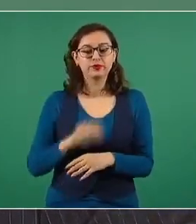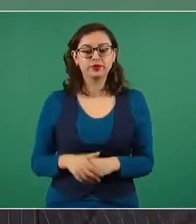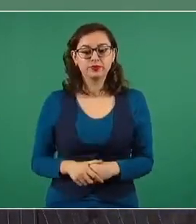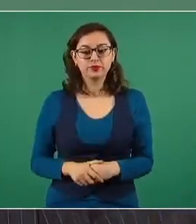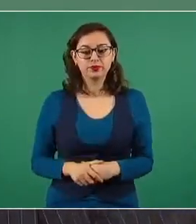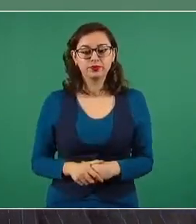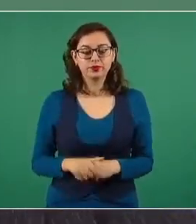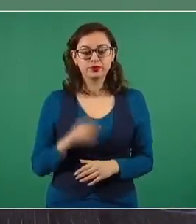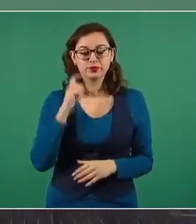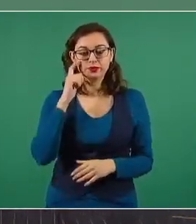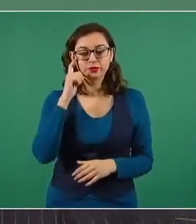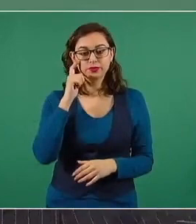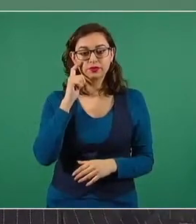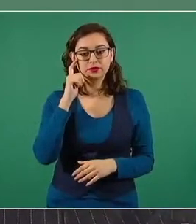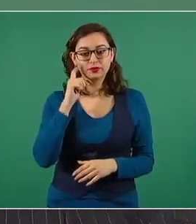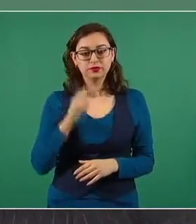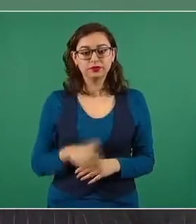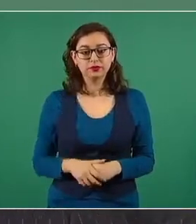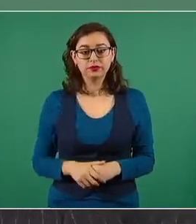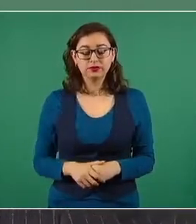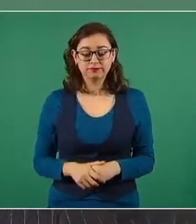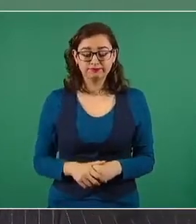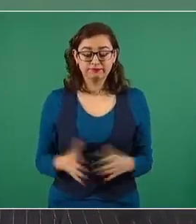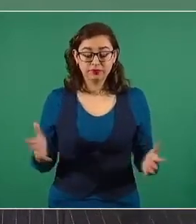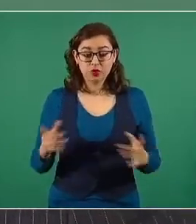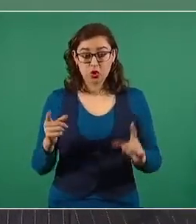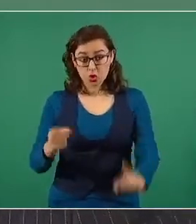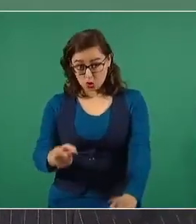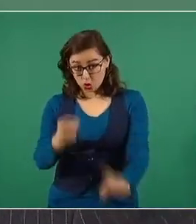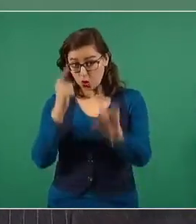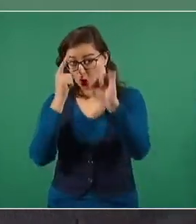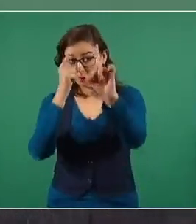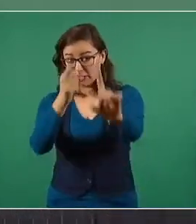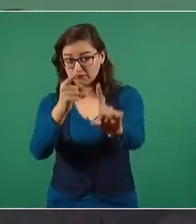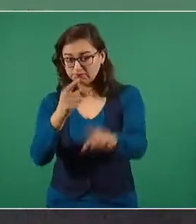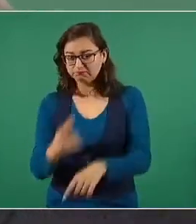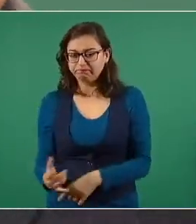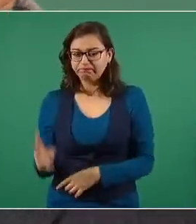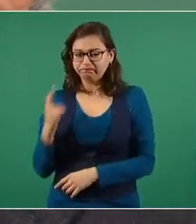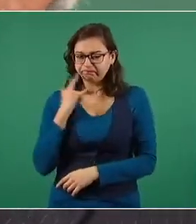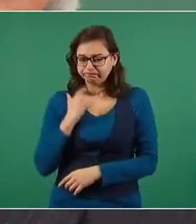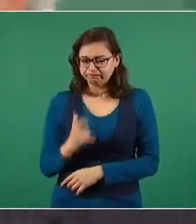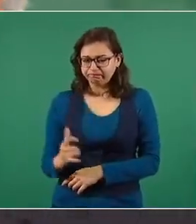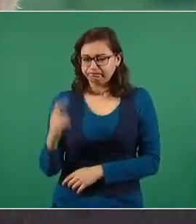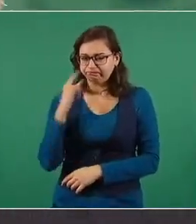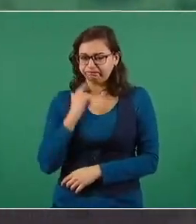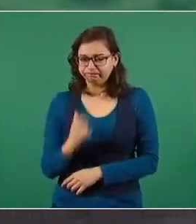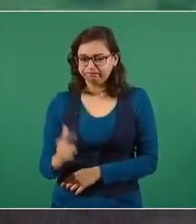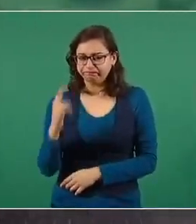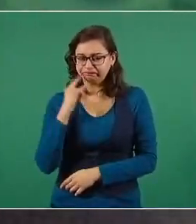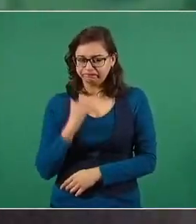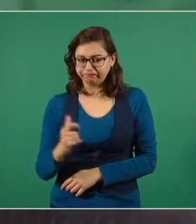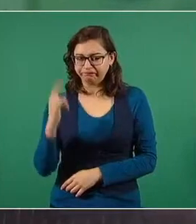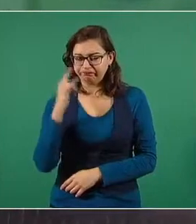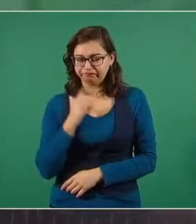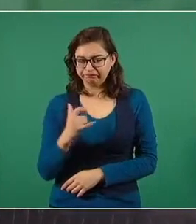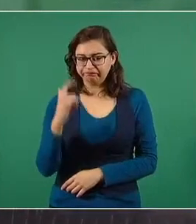Cuando se empieza a luchar por algo, puede ser que no tenga uno,